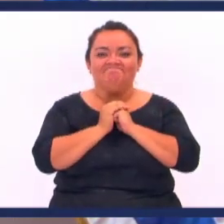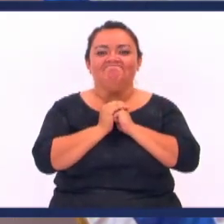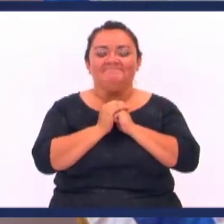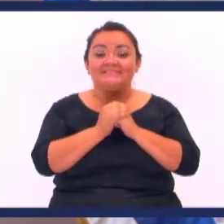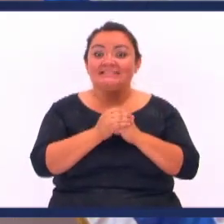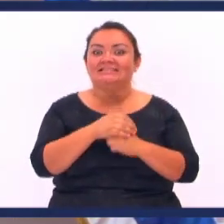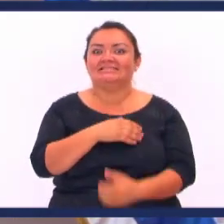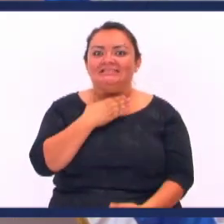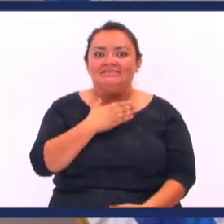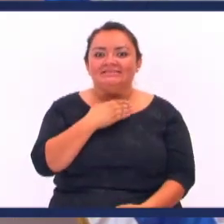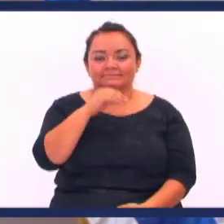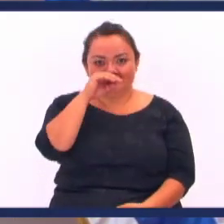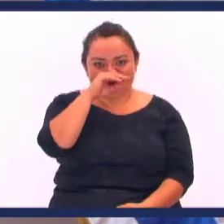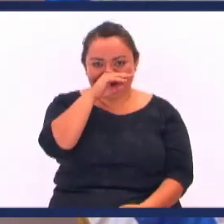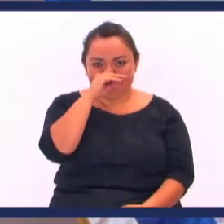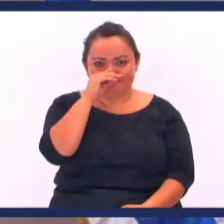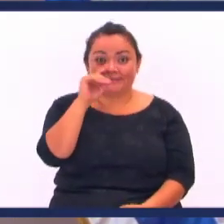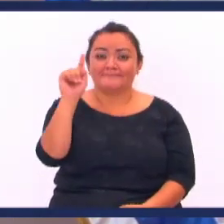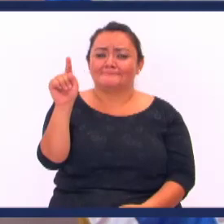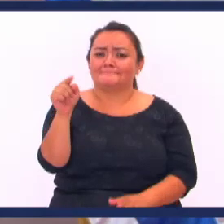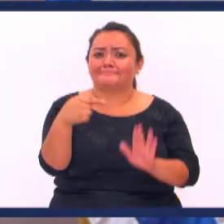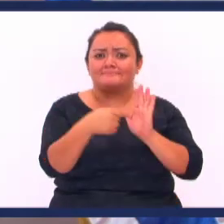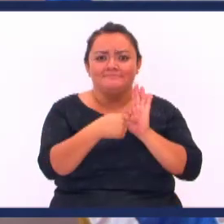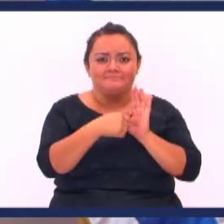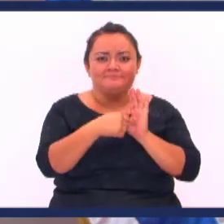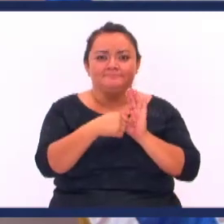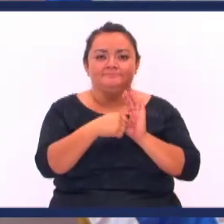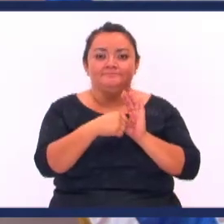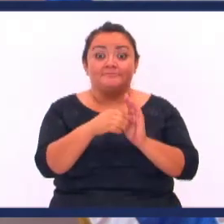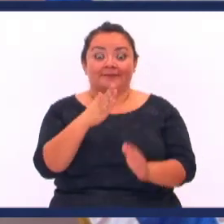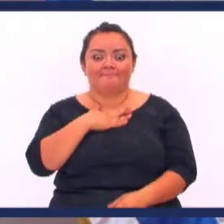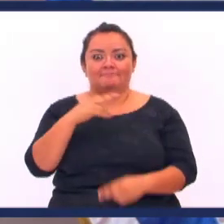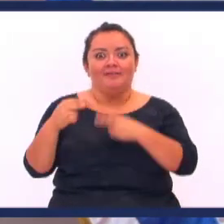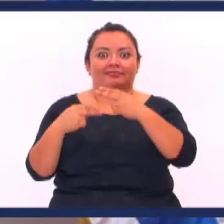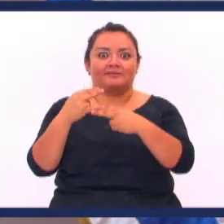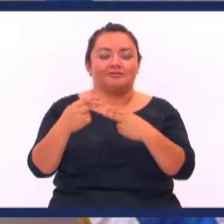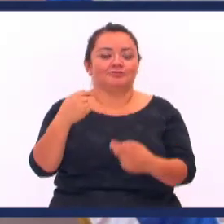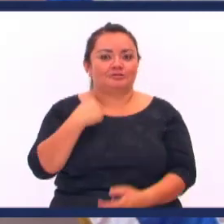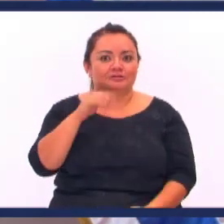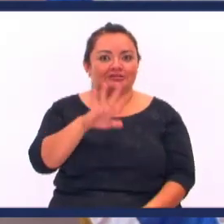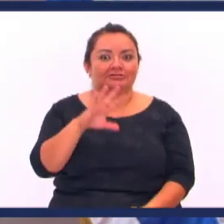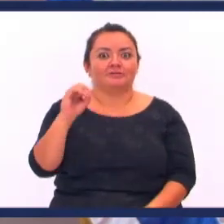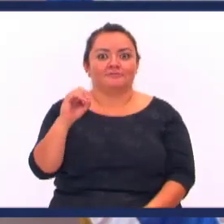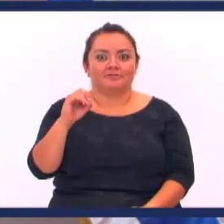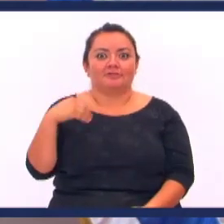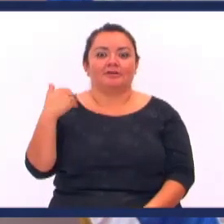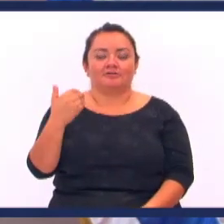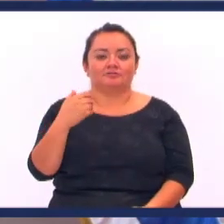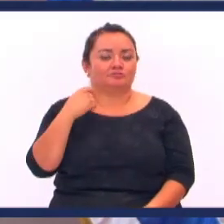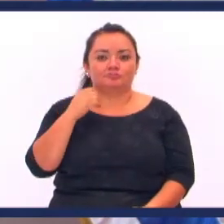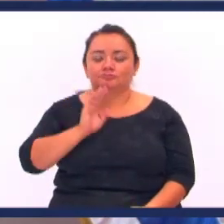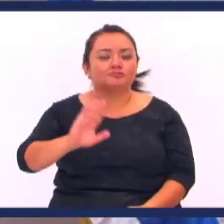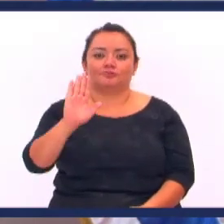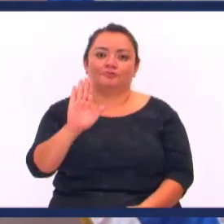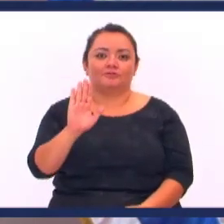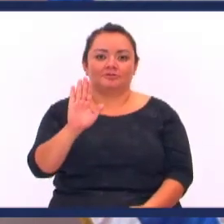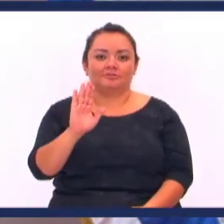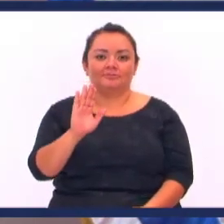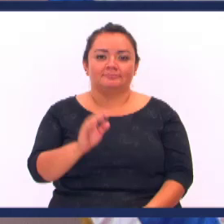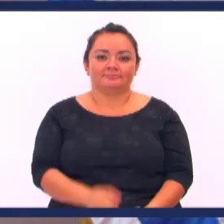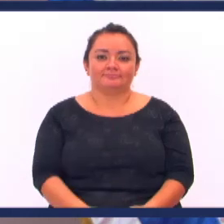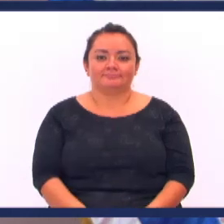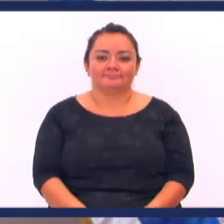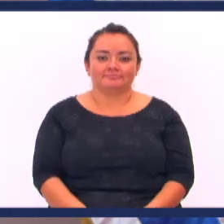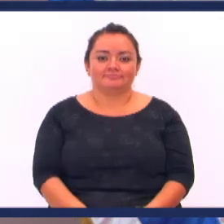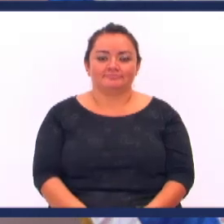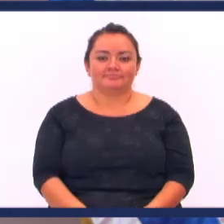Mire que curioso Por primera vez Por lo menos En mi generación Que tengo cincuenta años Nunca había sucedido